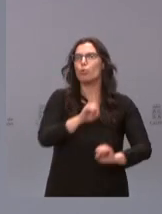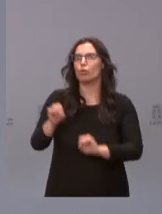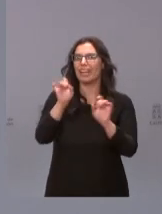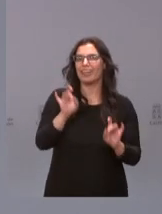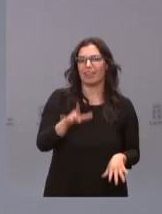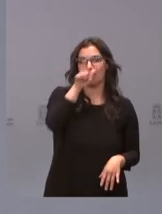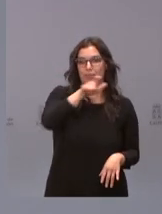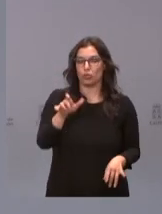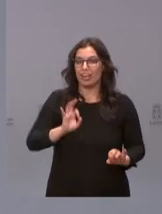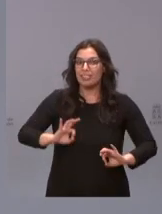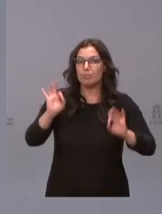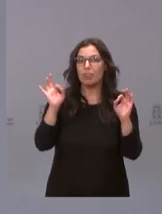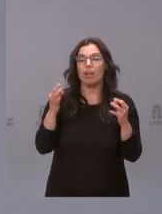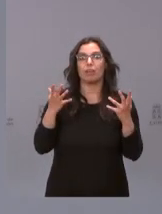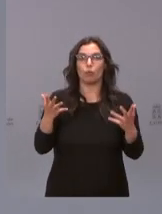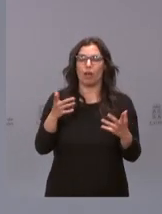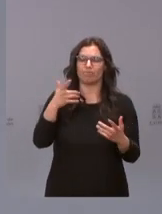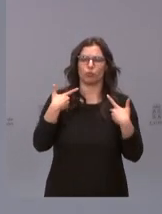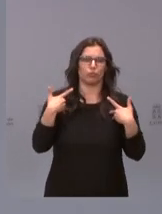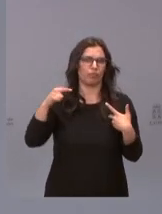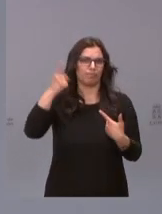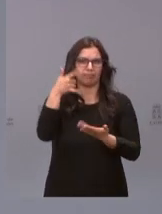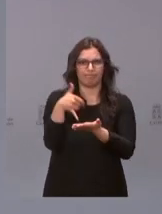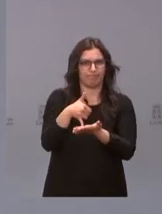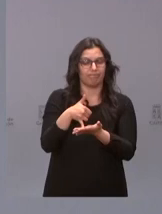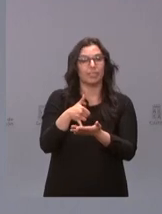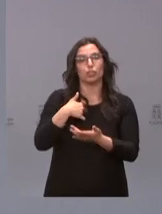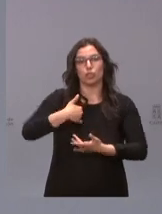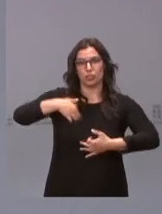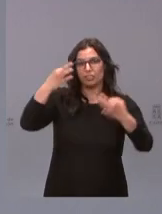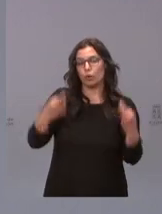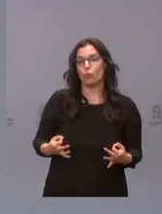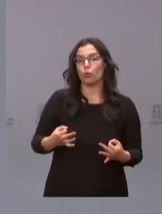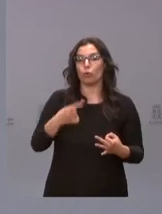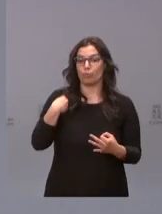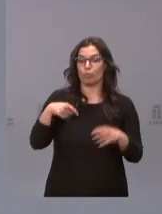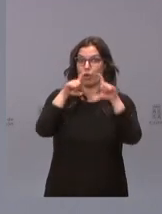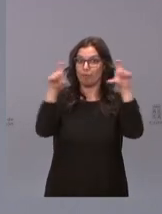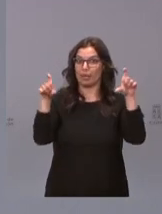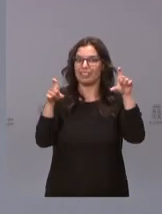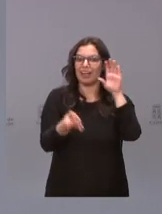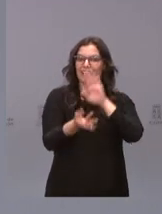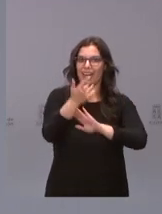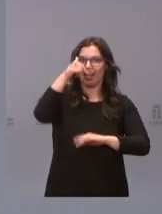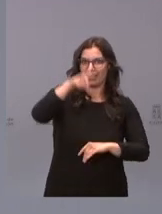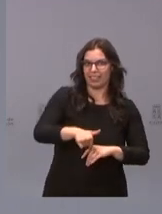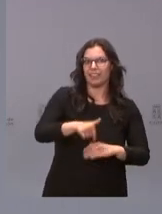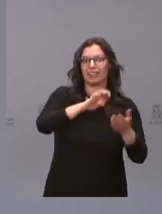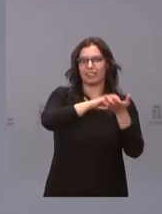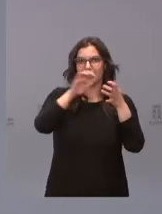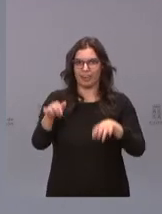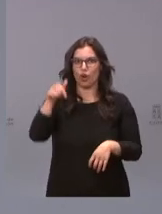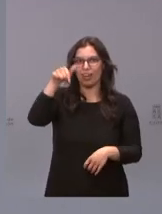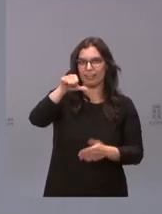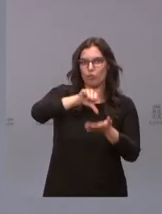especialmente a las más vulnerables. Y estoy seguro de que la instalación de esta empresa aquí, en Castilla y León,